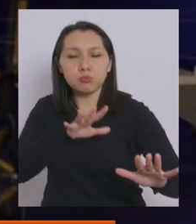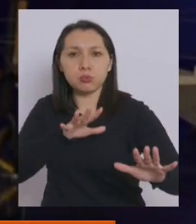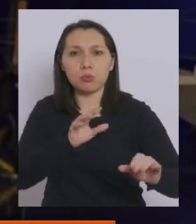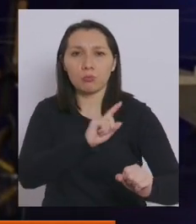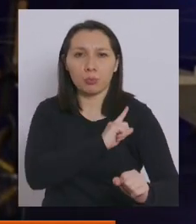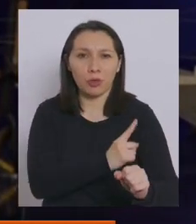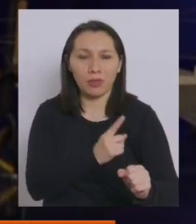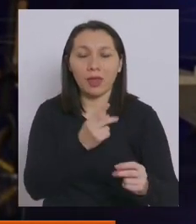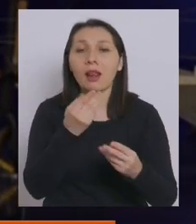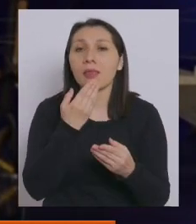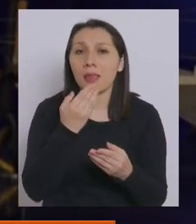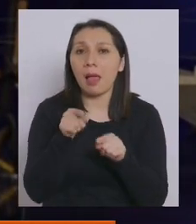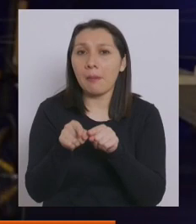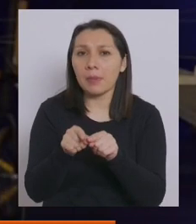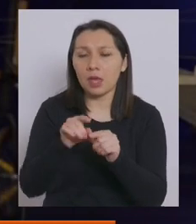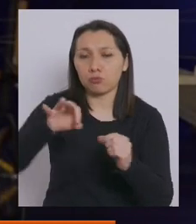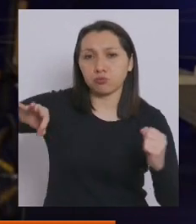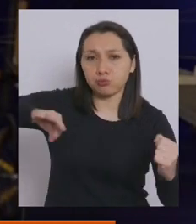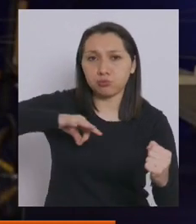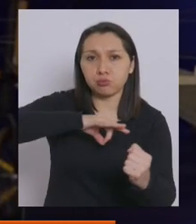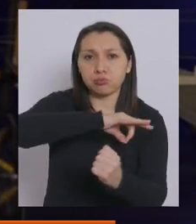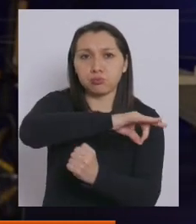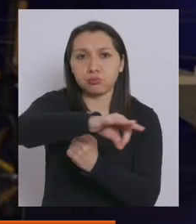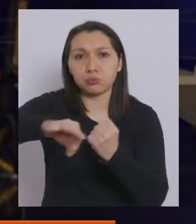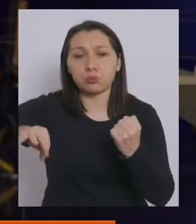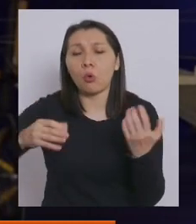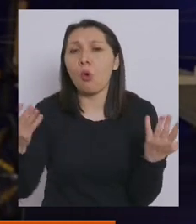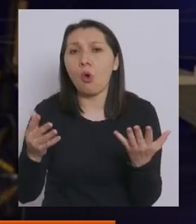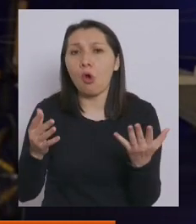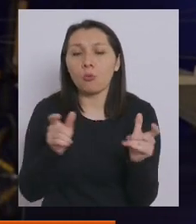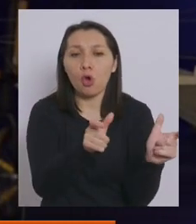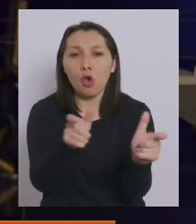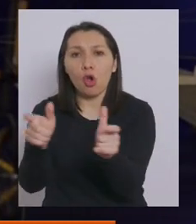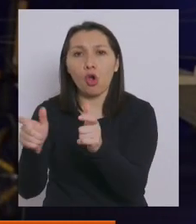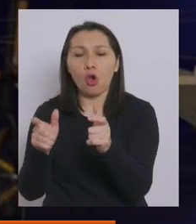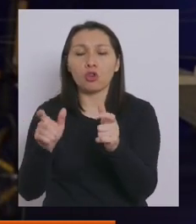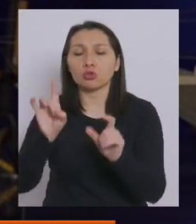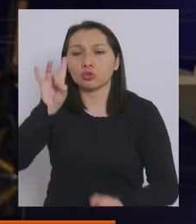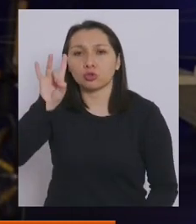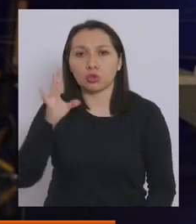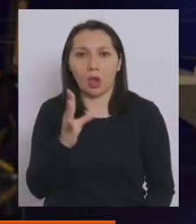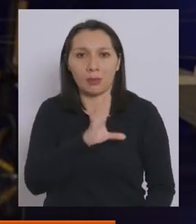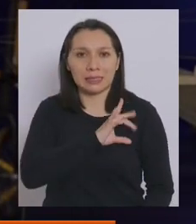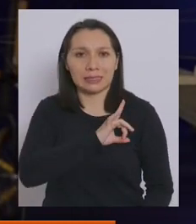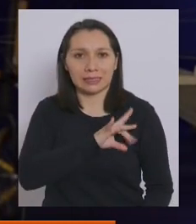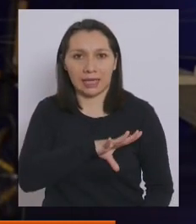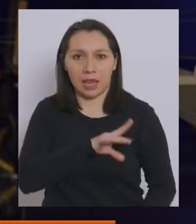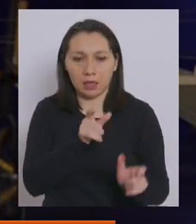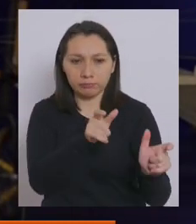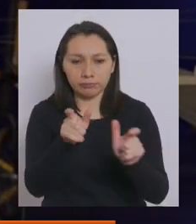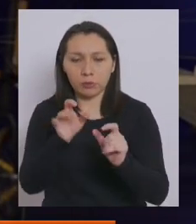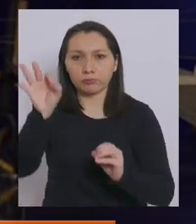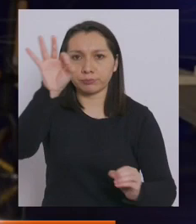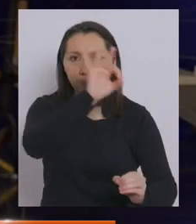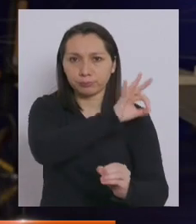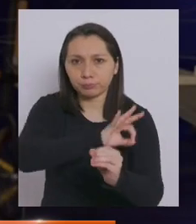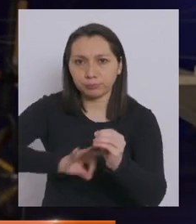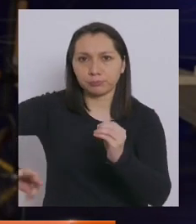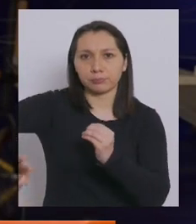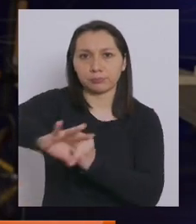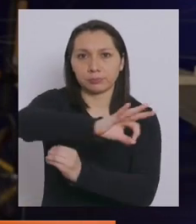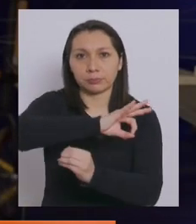su órbita estará bajo el control soberano de nuestro país. Esta